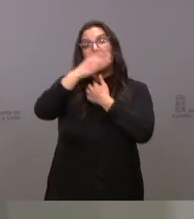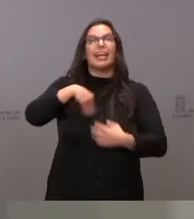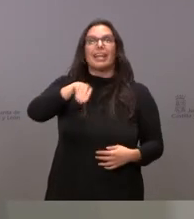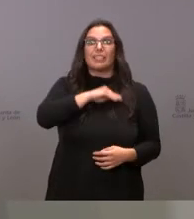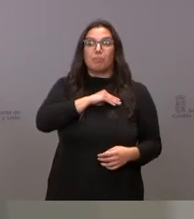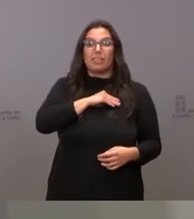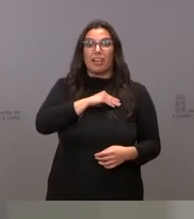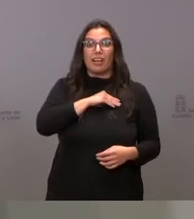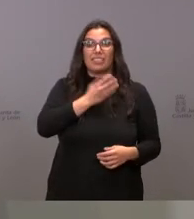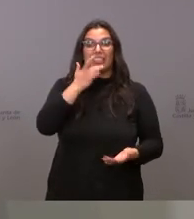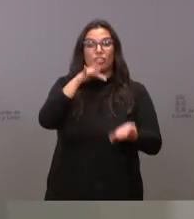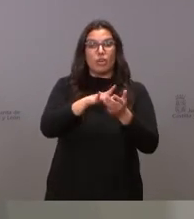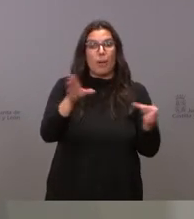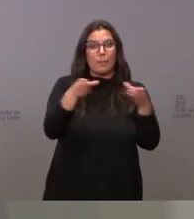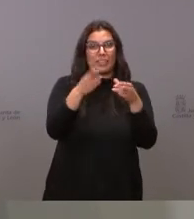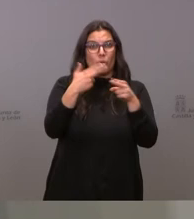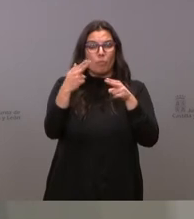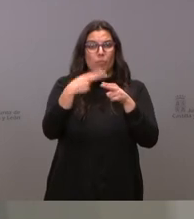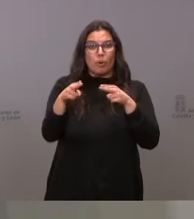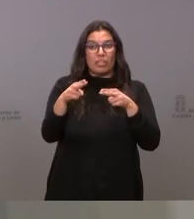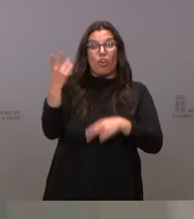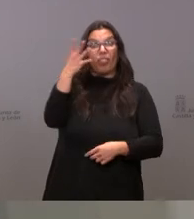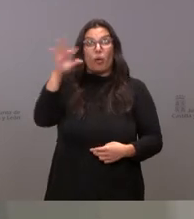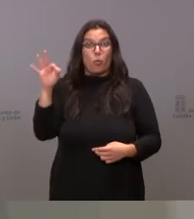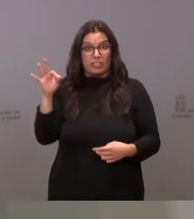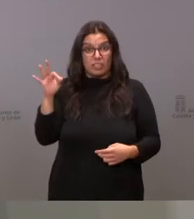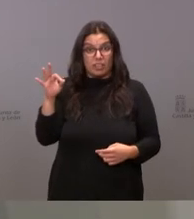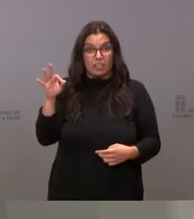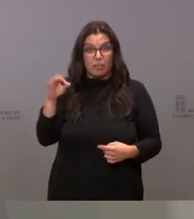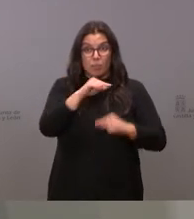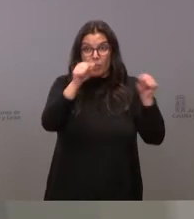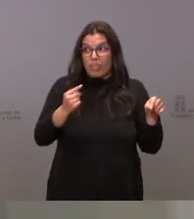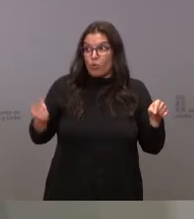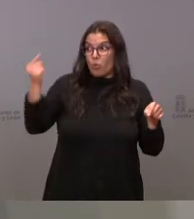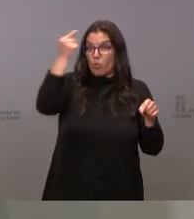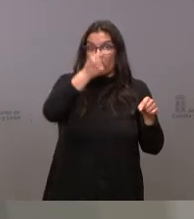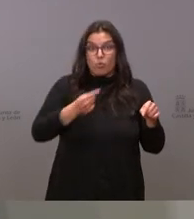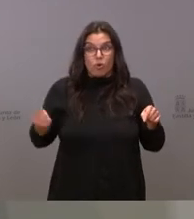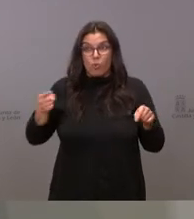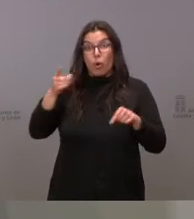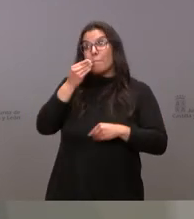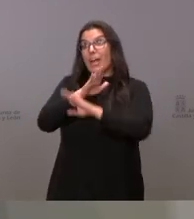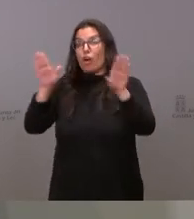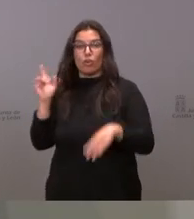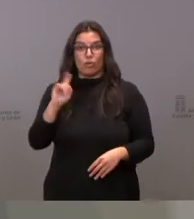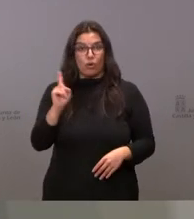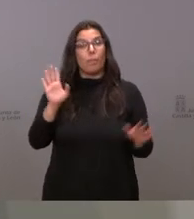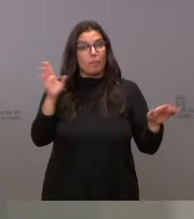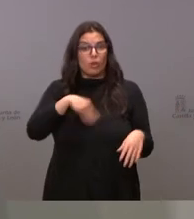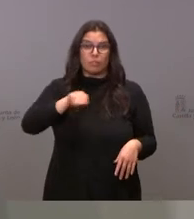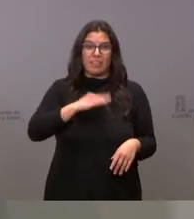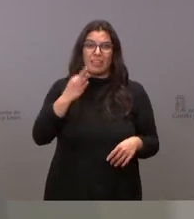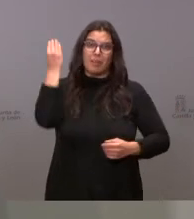ser mejor porque tenga 50 partidos, uno en cada provincia. Pero sí que creo que España tiene que